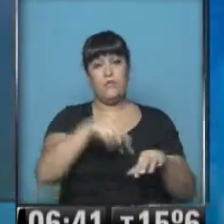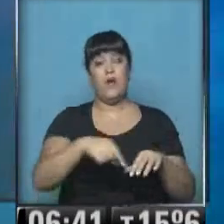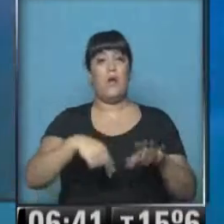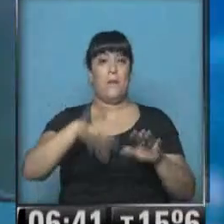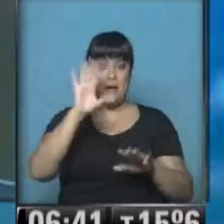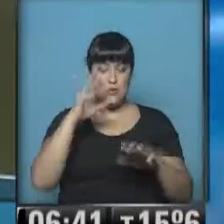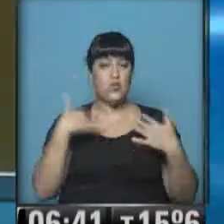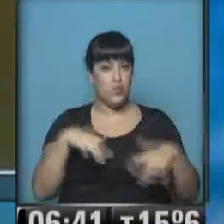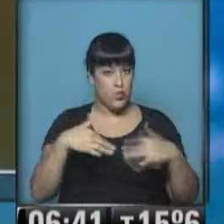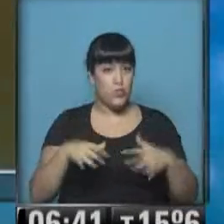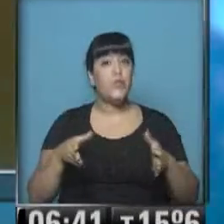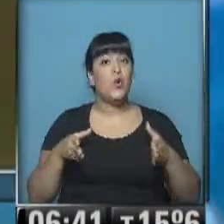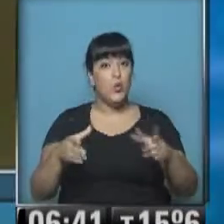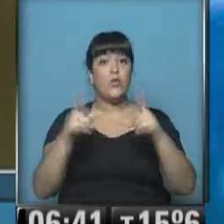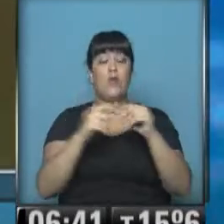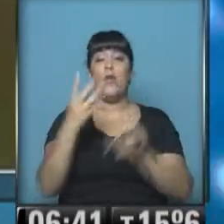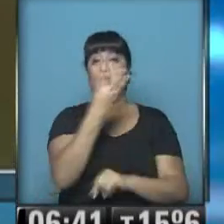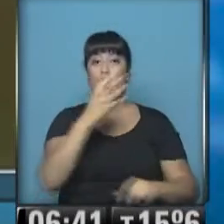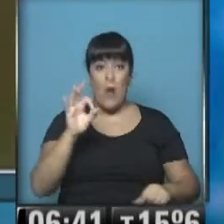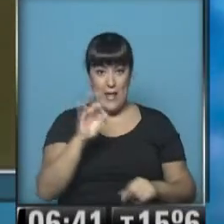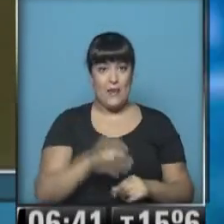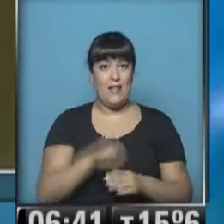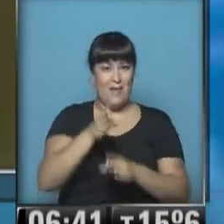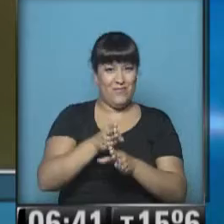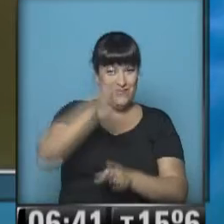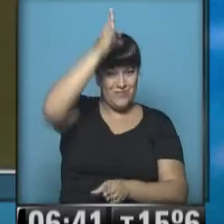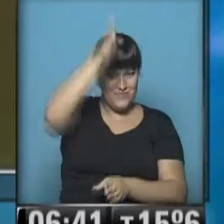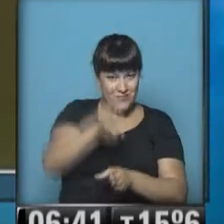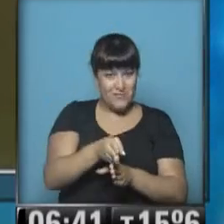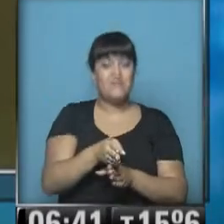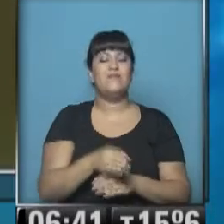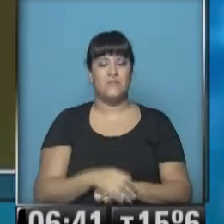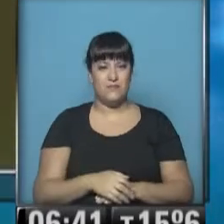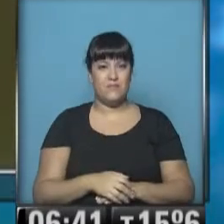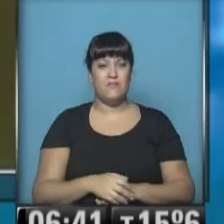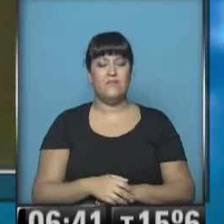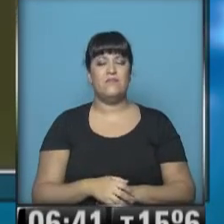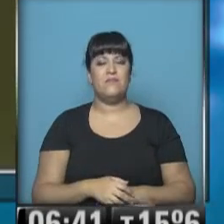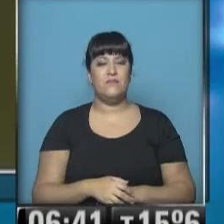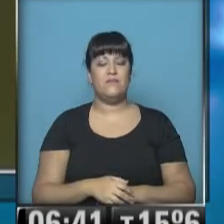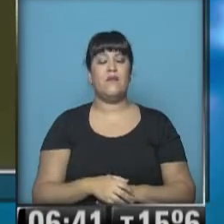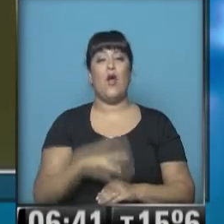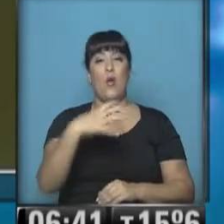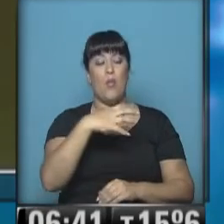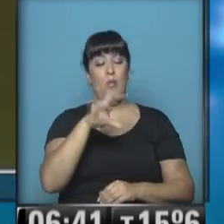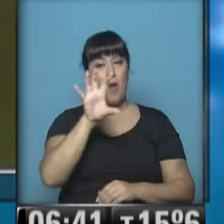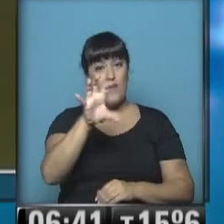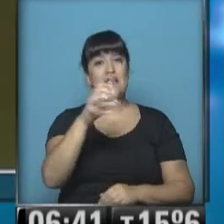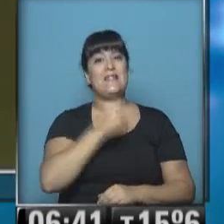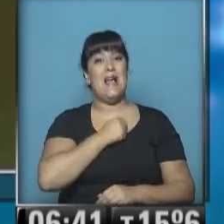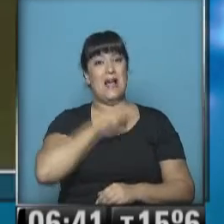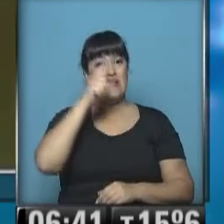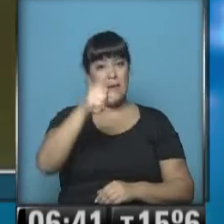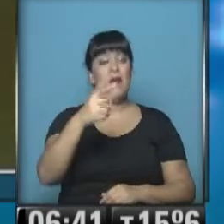más emblemática. La ruta 40, columna vertebral de la República Argentina. De nor a sur y de sur a norte en Catamarca. Kilómetros